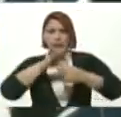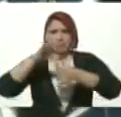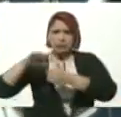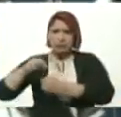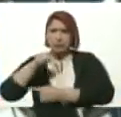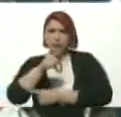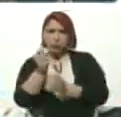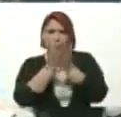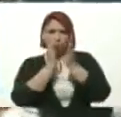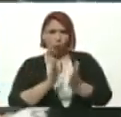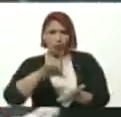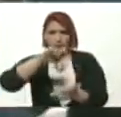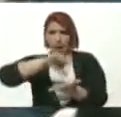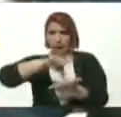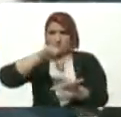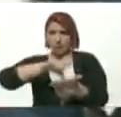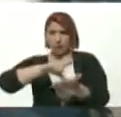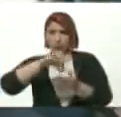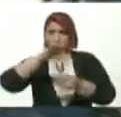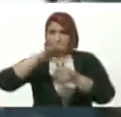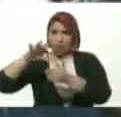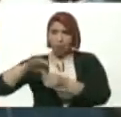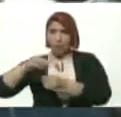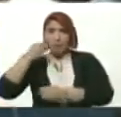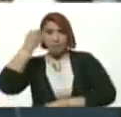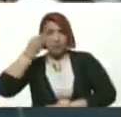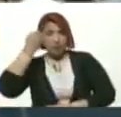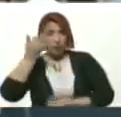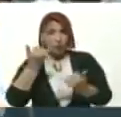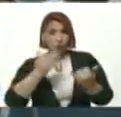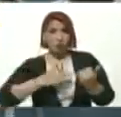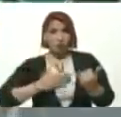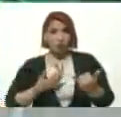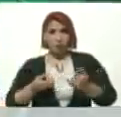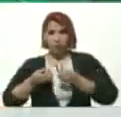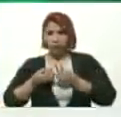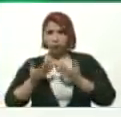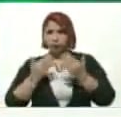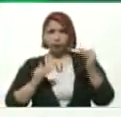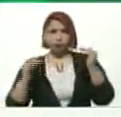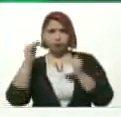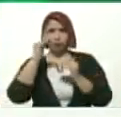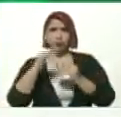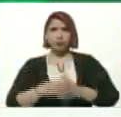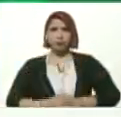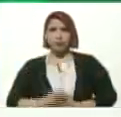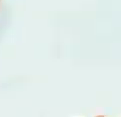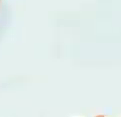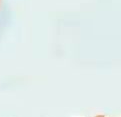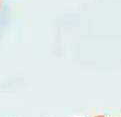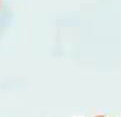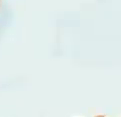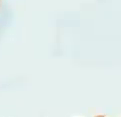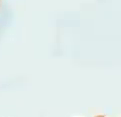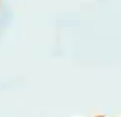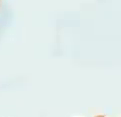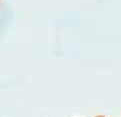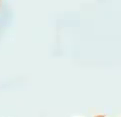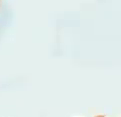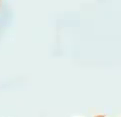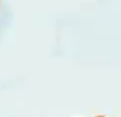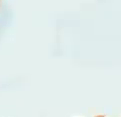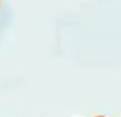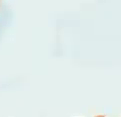Siempre en tu liceo Y ahora creo que las podemos Ahora sí Llevarlas a su máxima expresión Quinto vértice Sociedad y